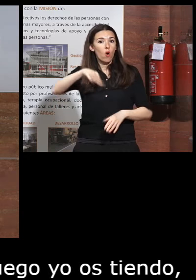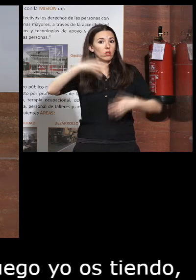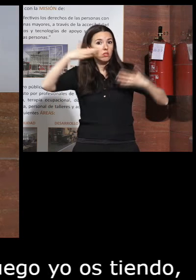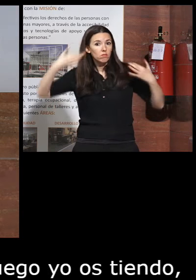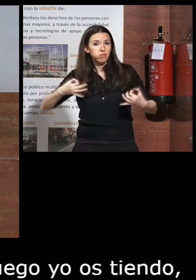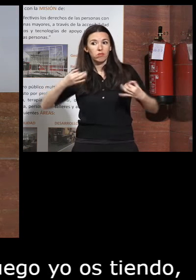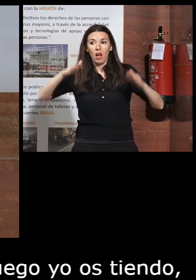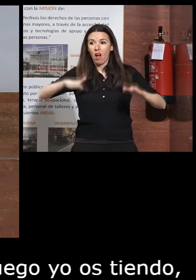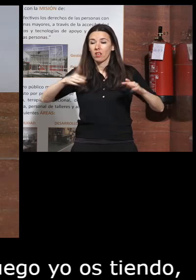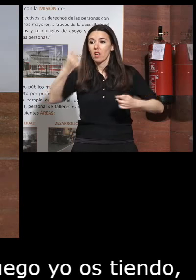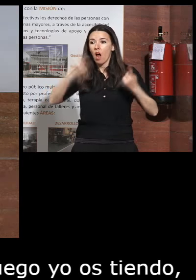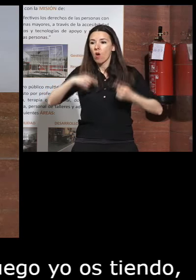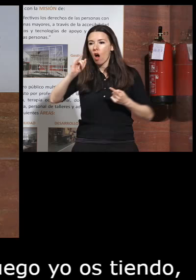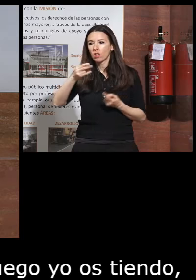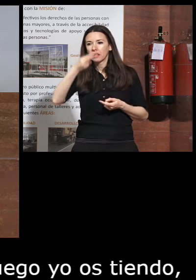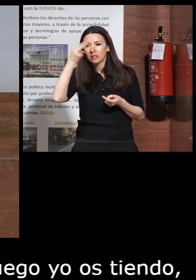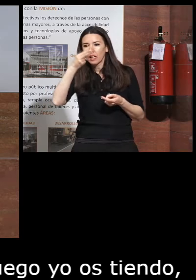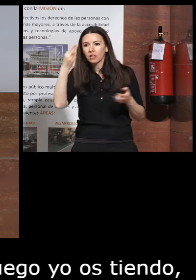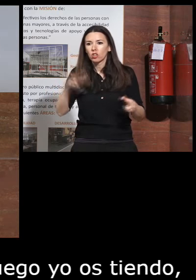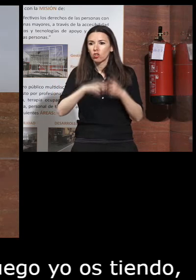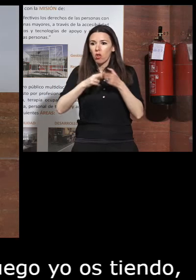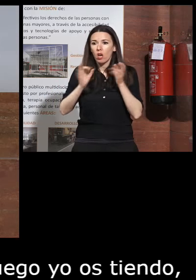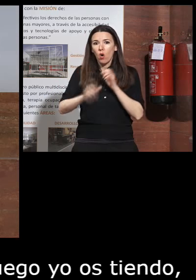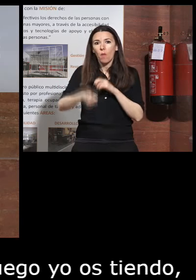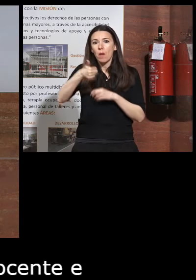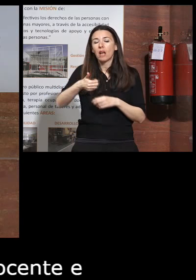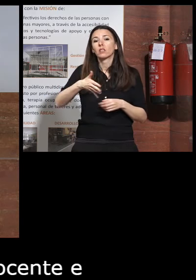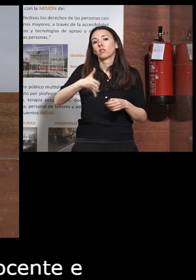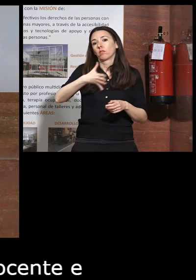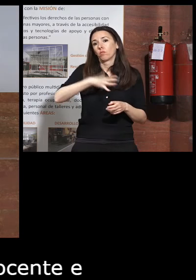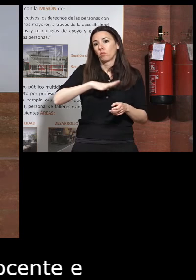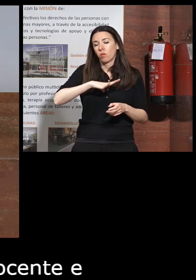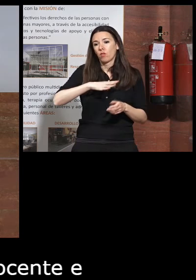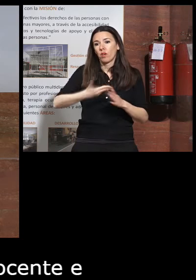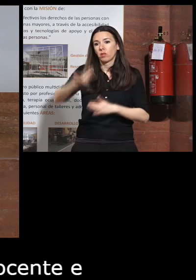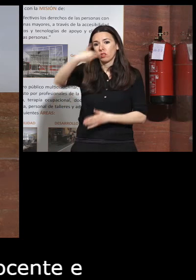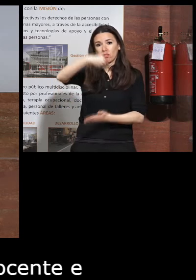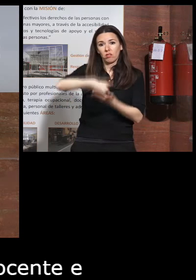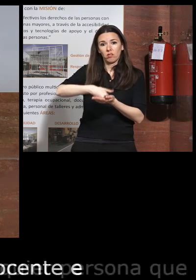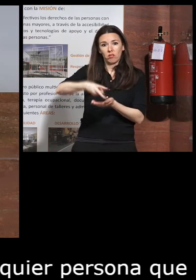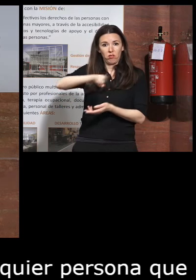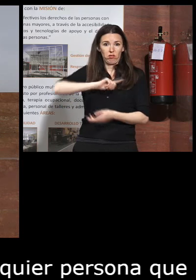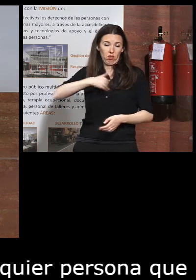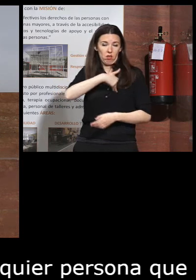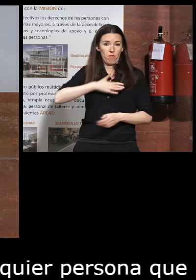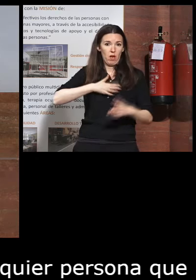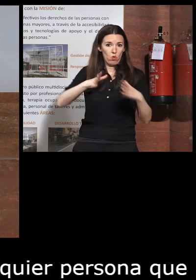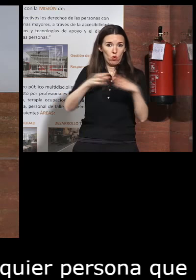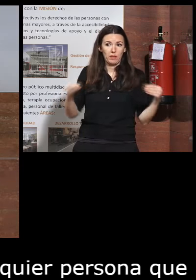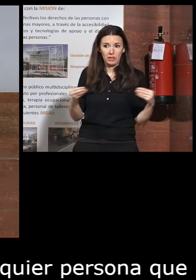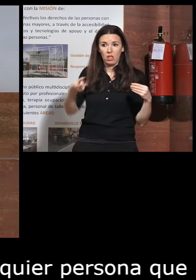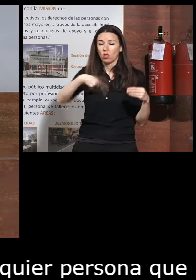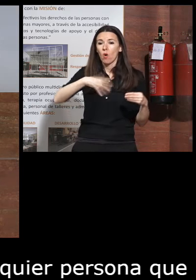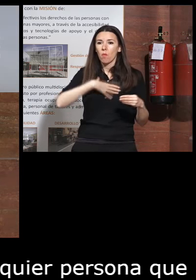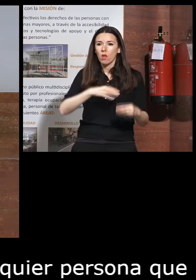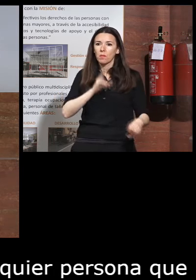aquí con ciertos intereses sociales y demás por favor nos haga demanda a nosotros como universidad para que podamos